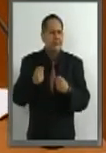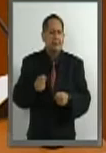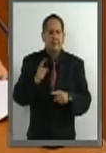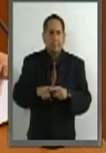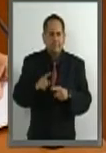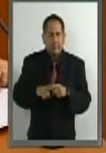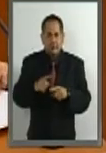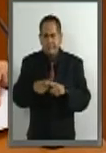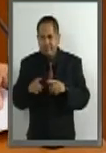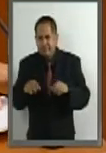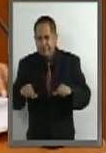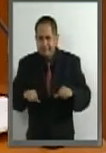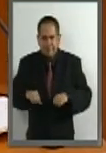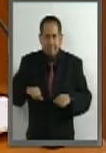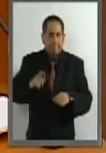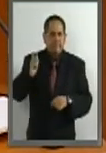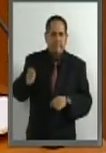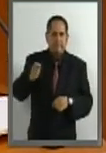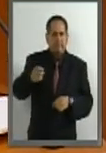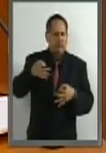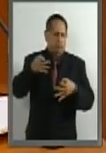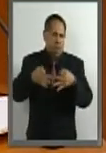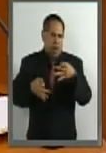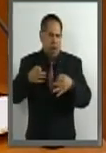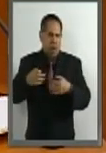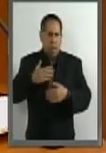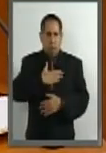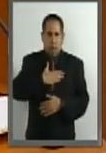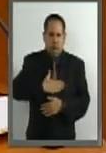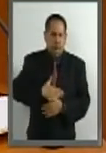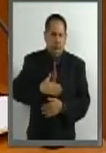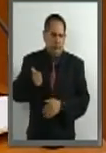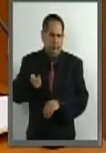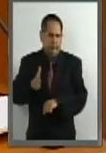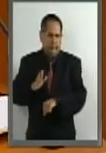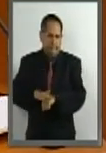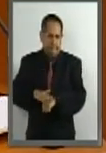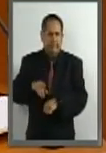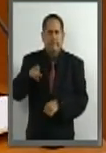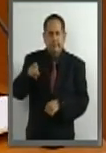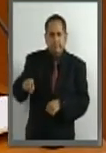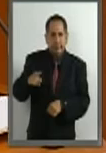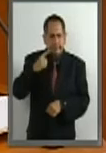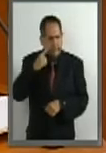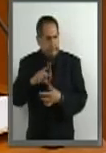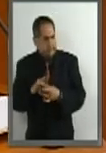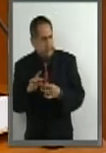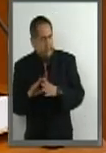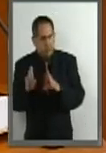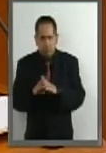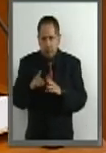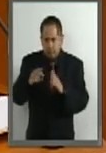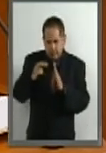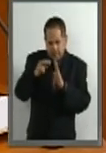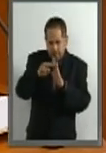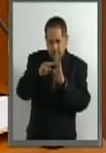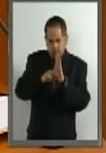actividad que realizará el Tribunal de Justicia Administrativa al contar con un instrumento normativo